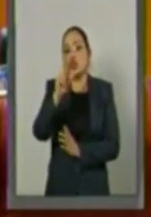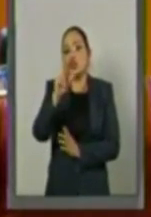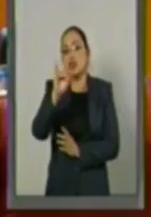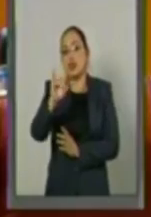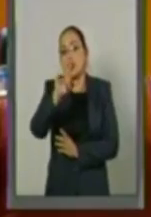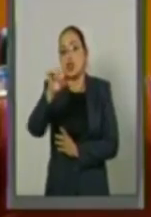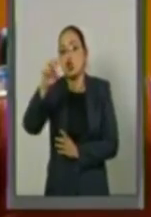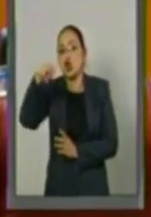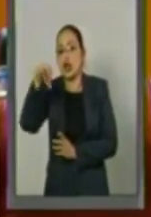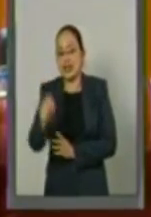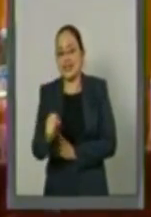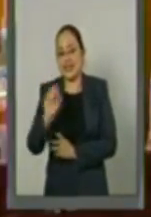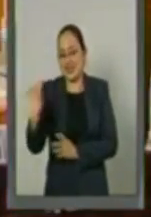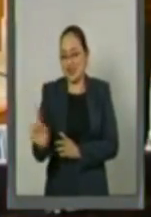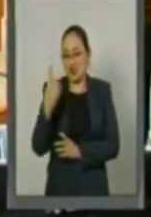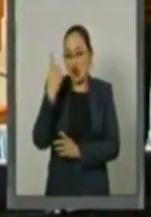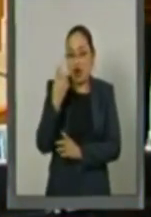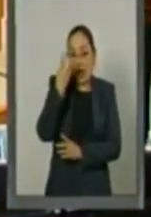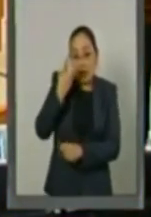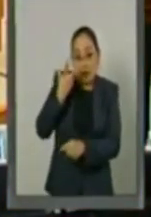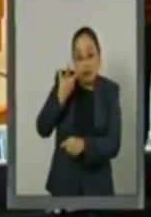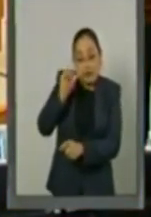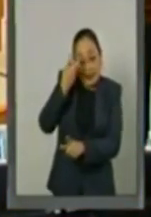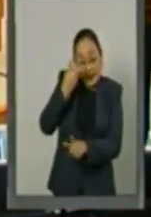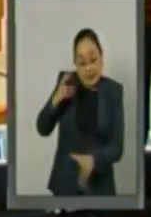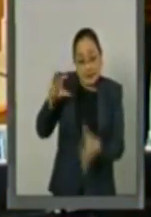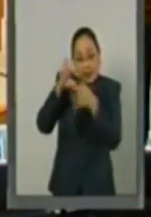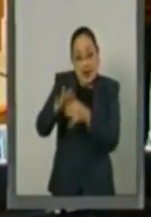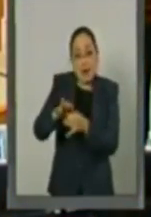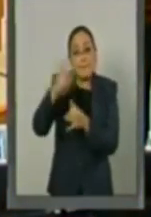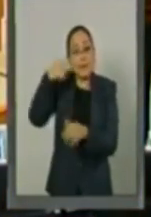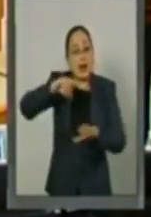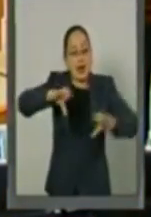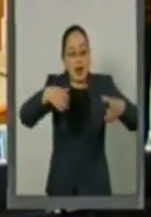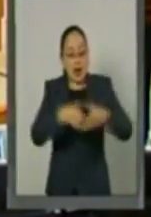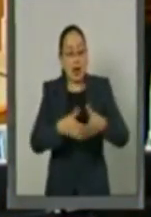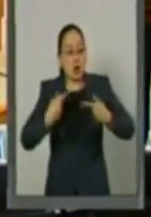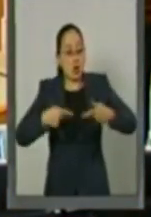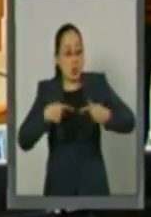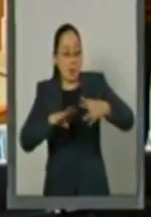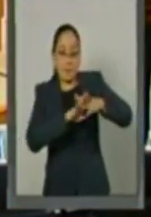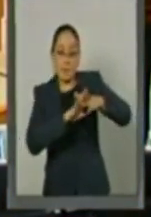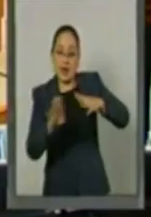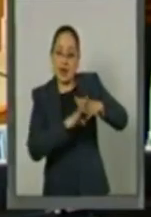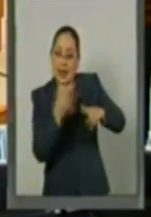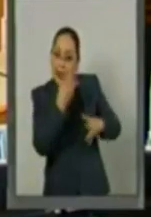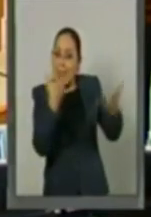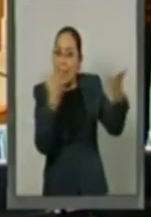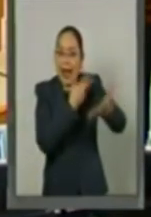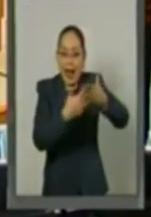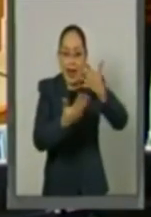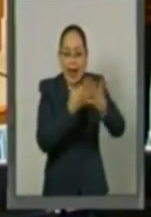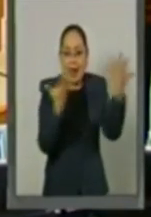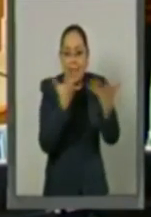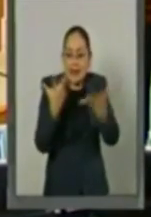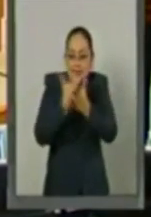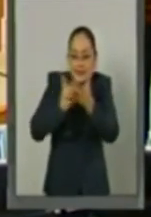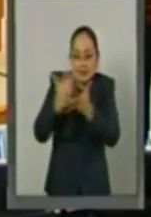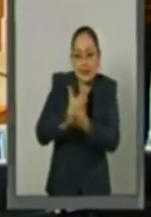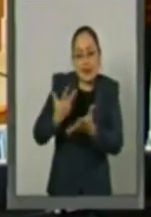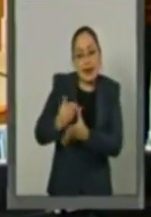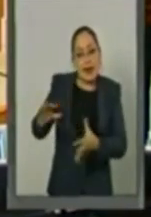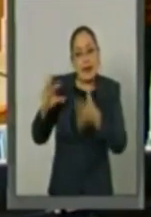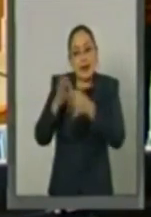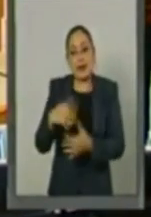De ese tamaño es la contribución de estos grupos de migrantes. Y México tiene el principal corredor